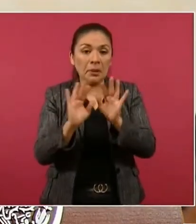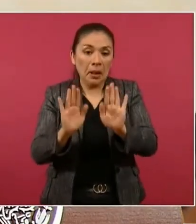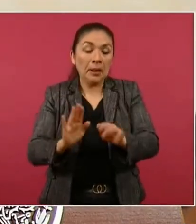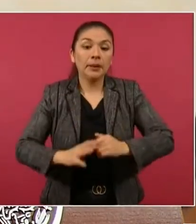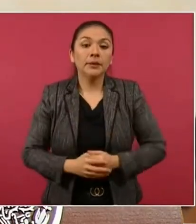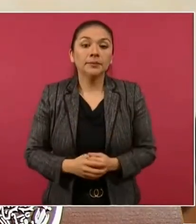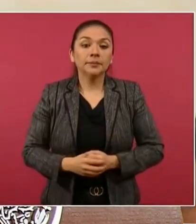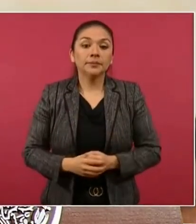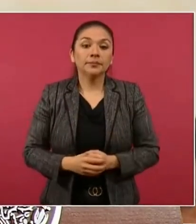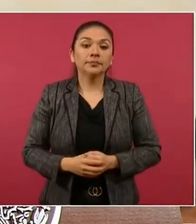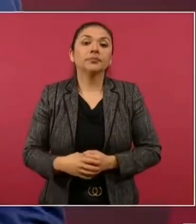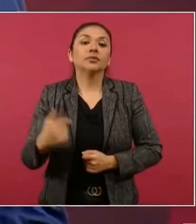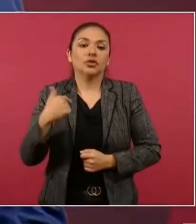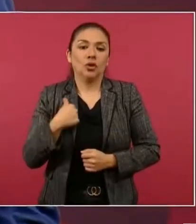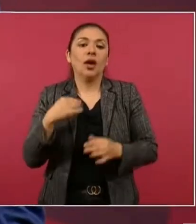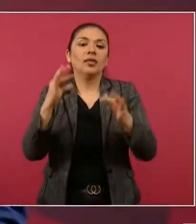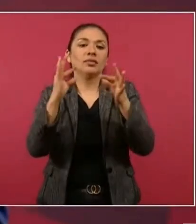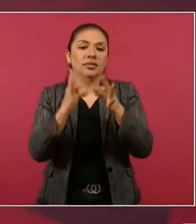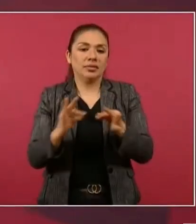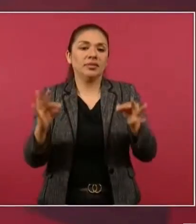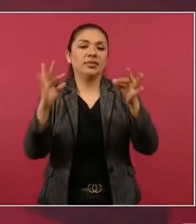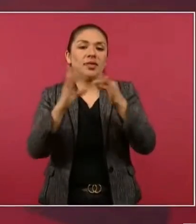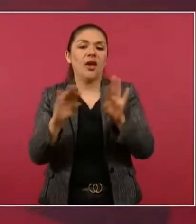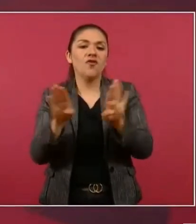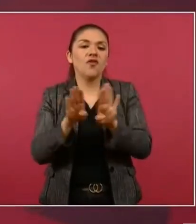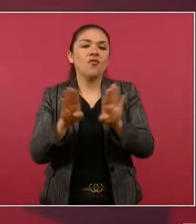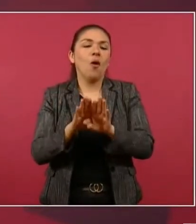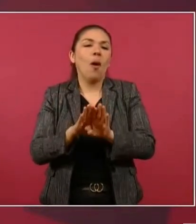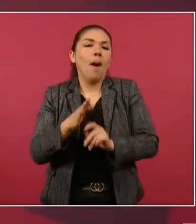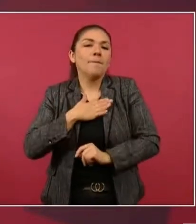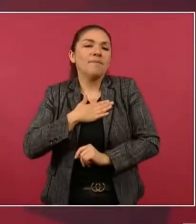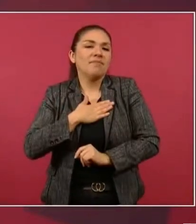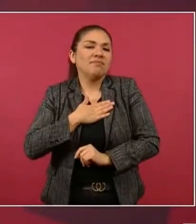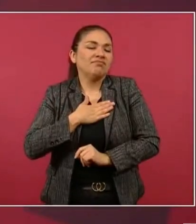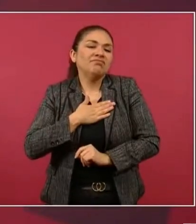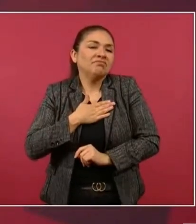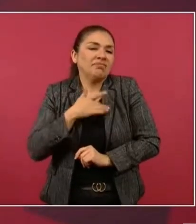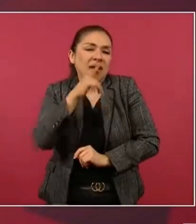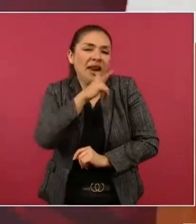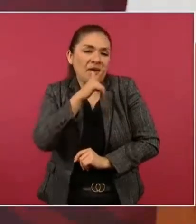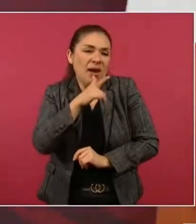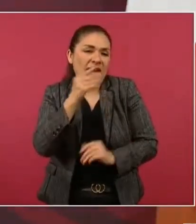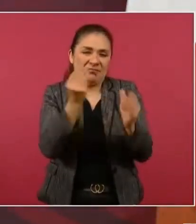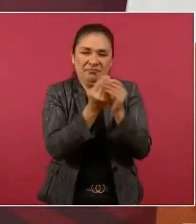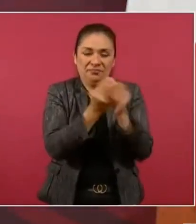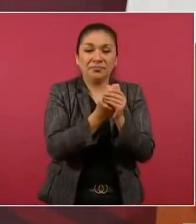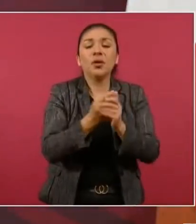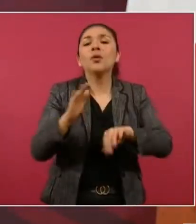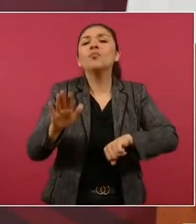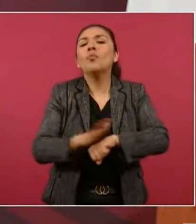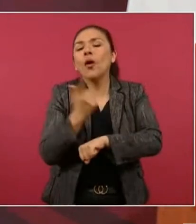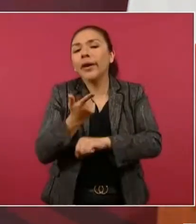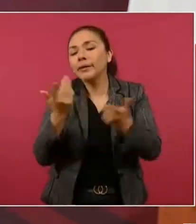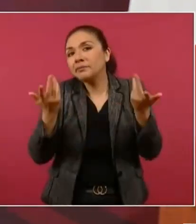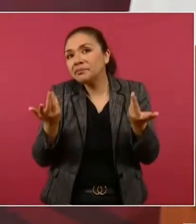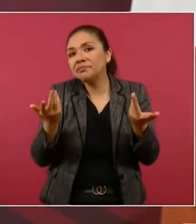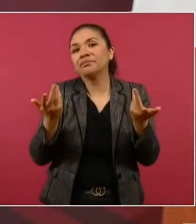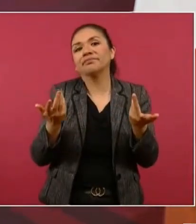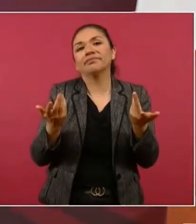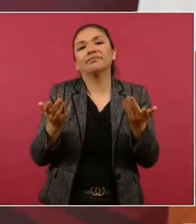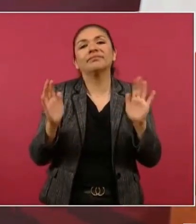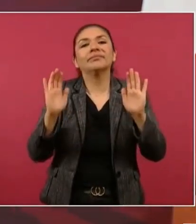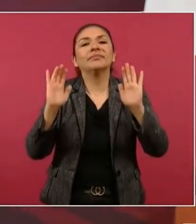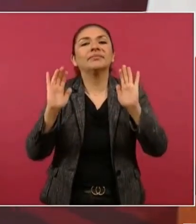Les voy a hablar en la jeringonza tecnocrática, porque ya quitamos la